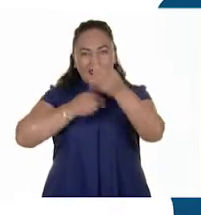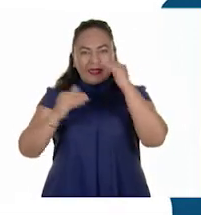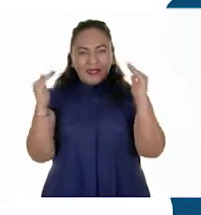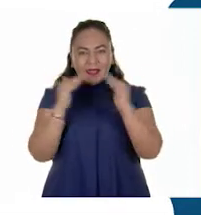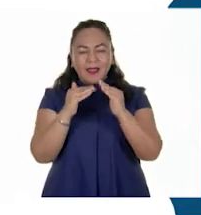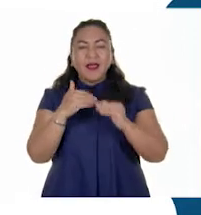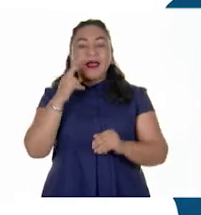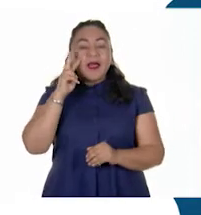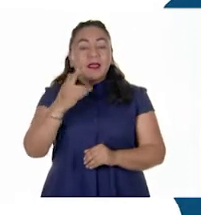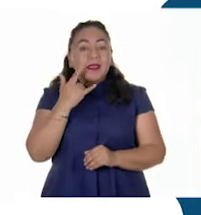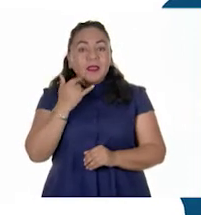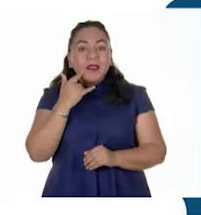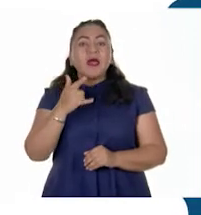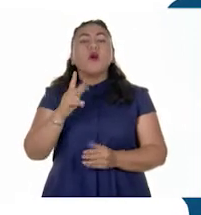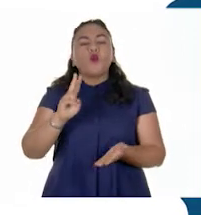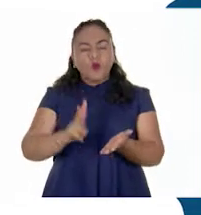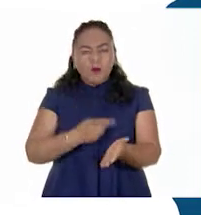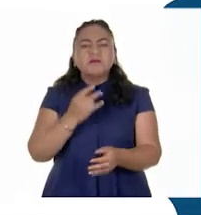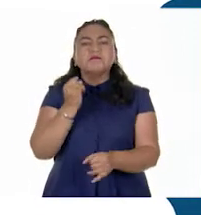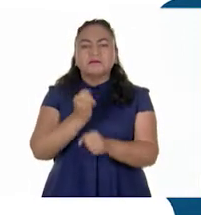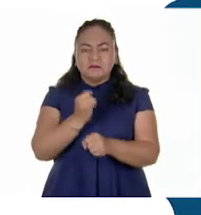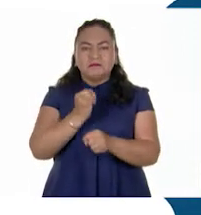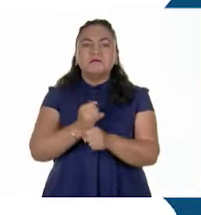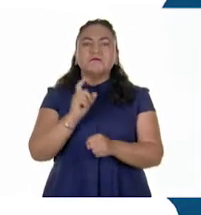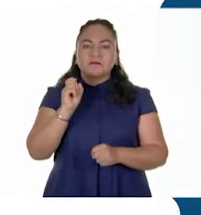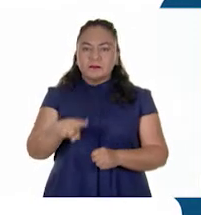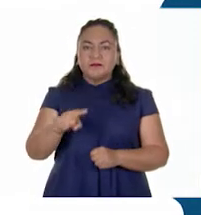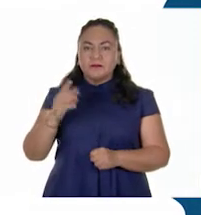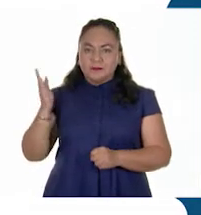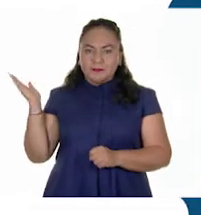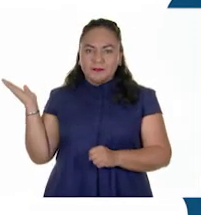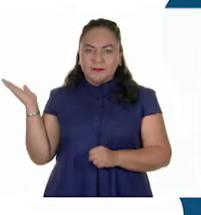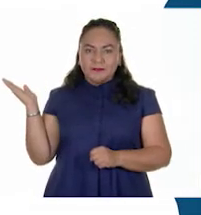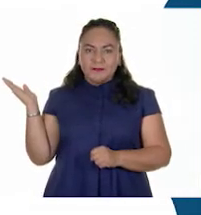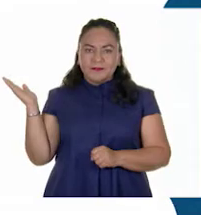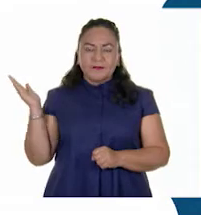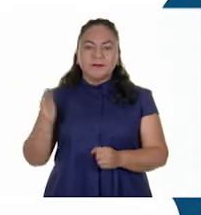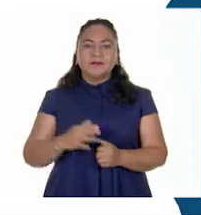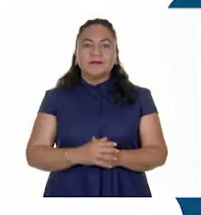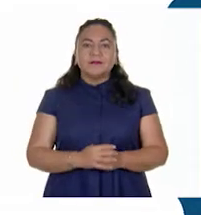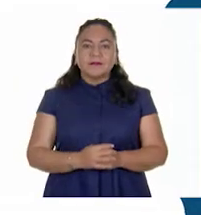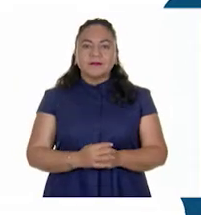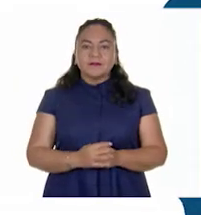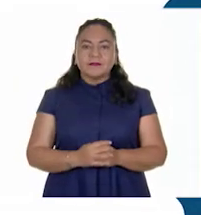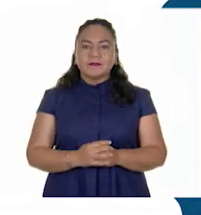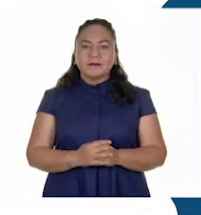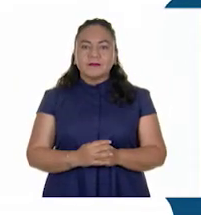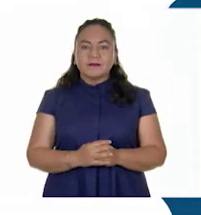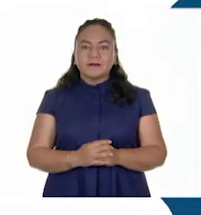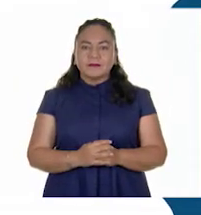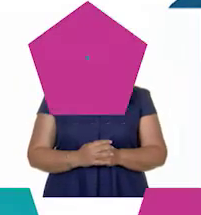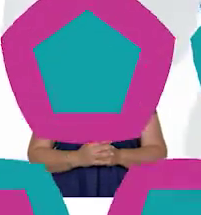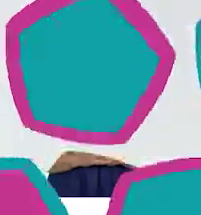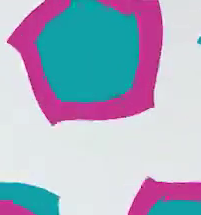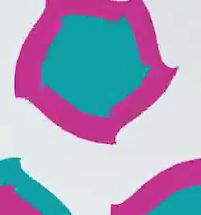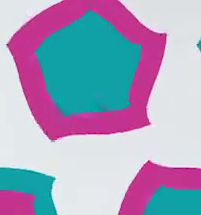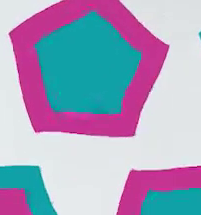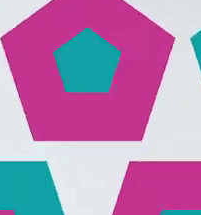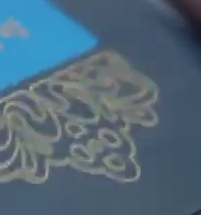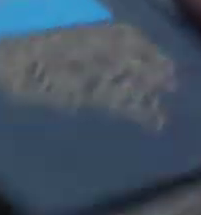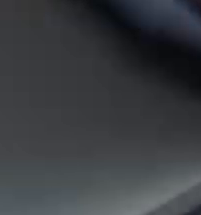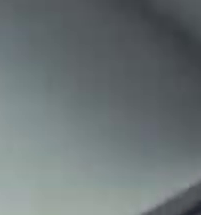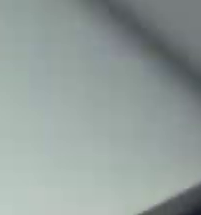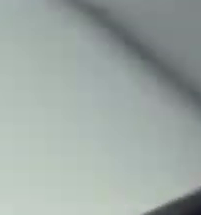Casa, los puedes encontrar en la siguiente liga, aprendeencasa.cep.gov.mx.